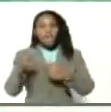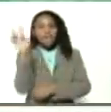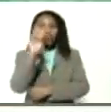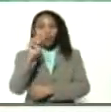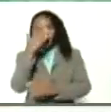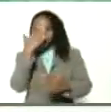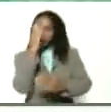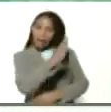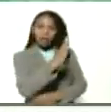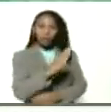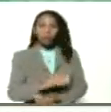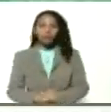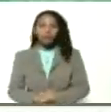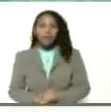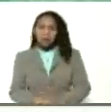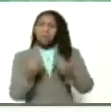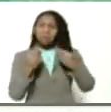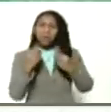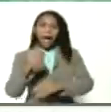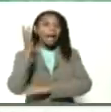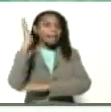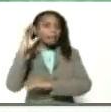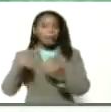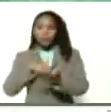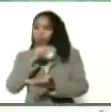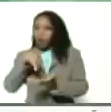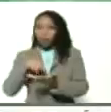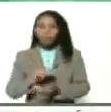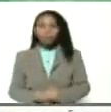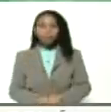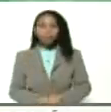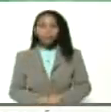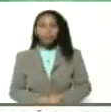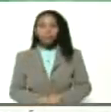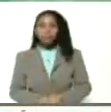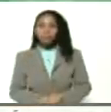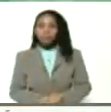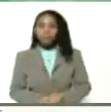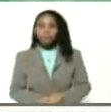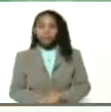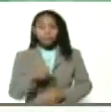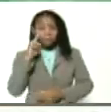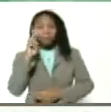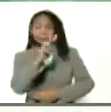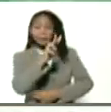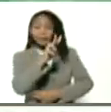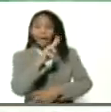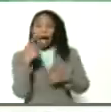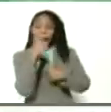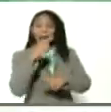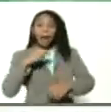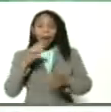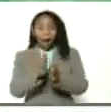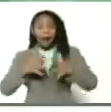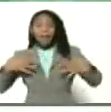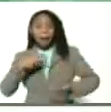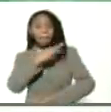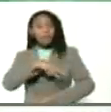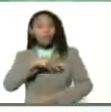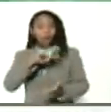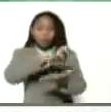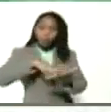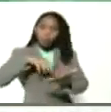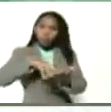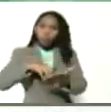directo para la Asamblea Nacional. Tomando en cuenta que la gran misión agro